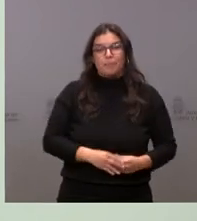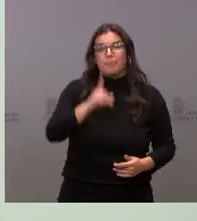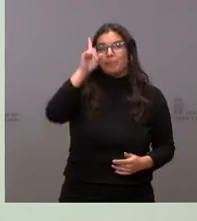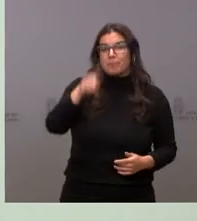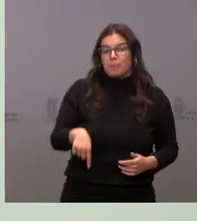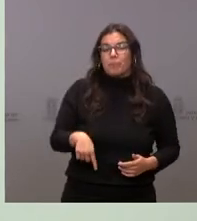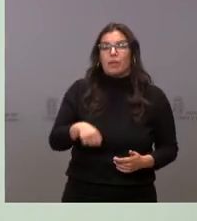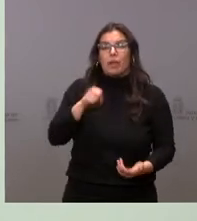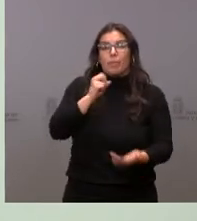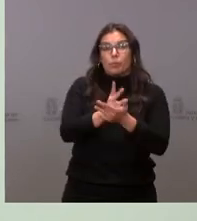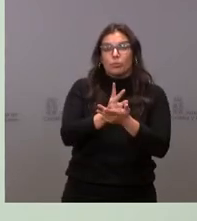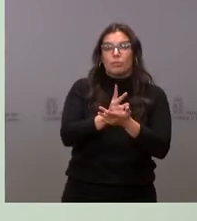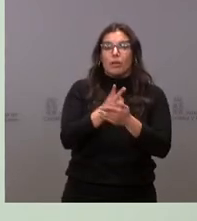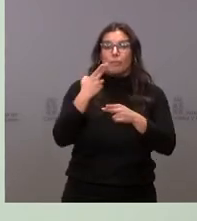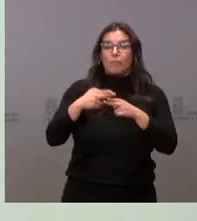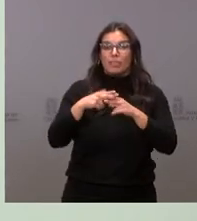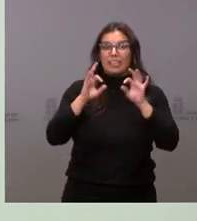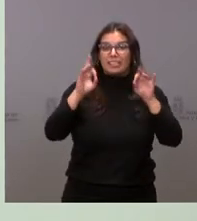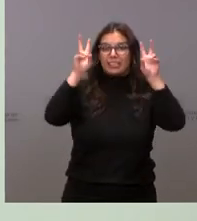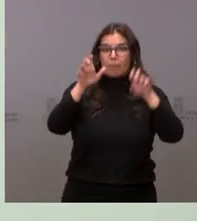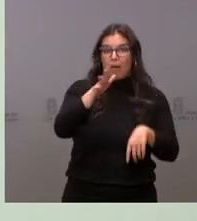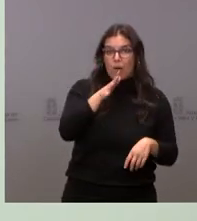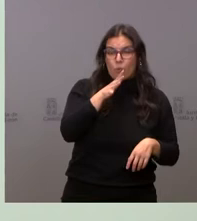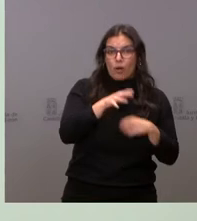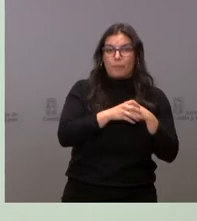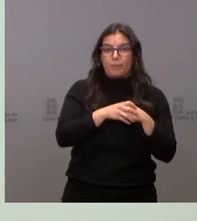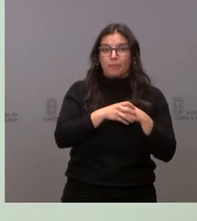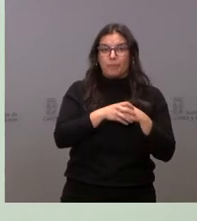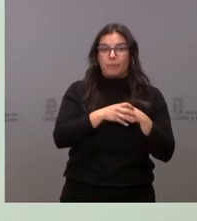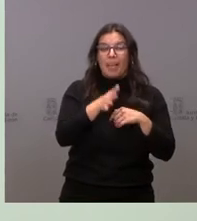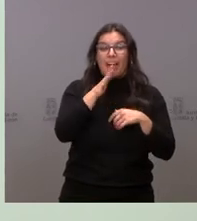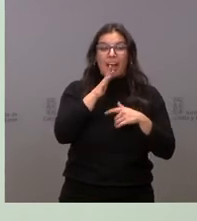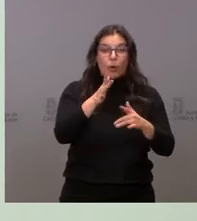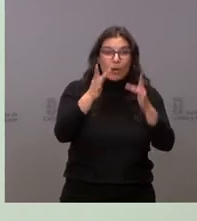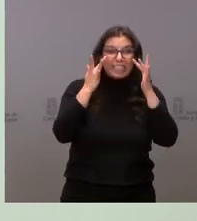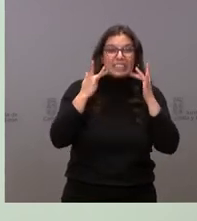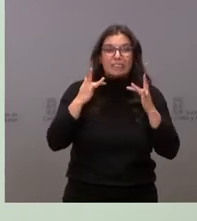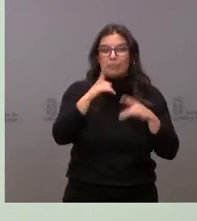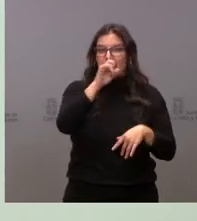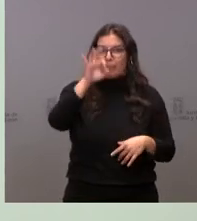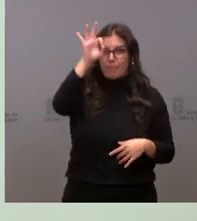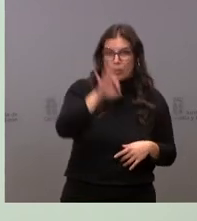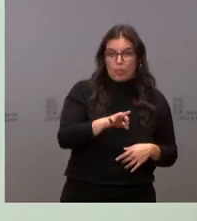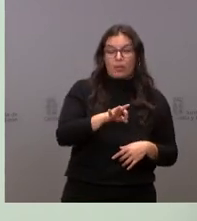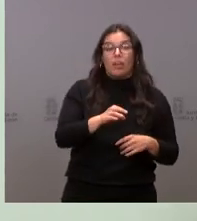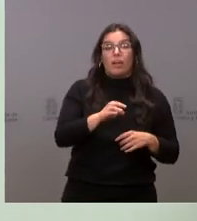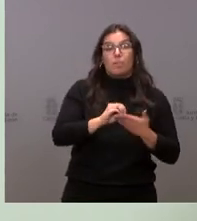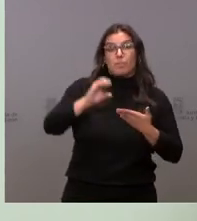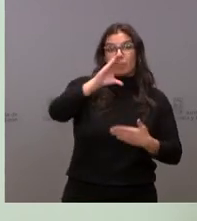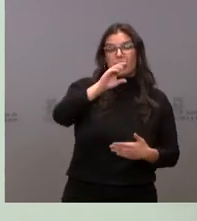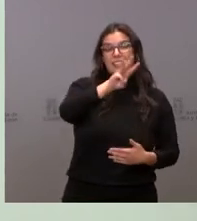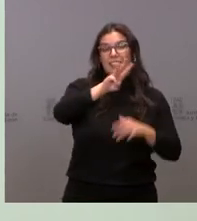por las políticas en materia de agua, cero aguas sin depurar, con un crecimiento del 37%.